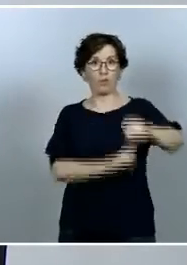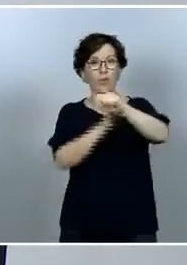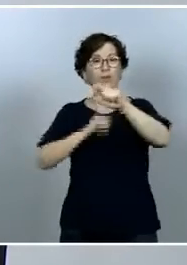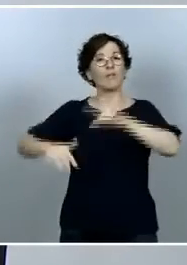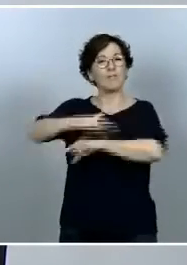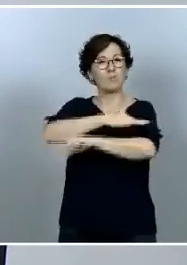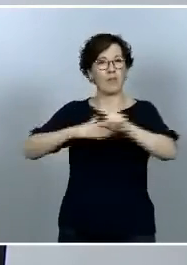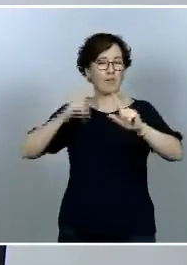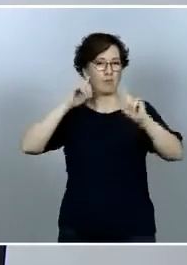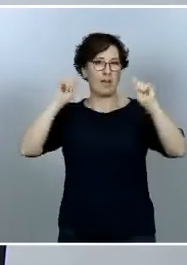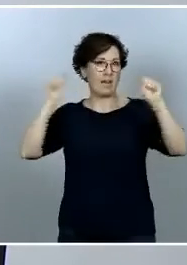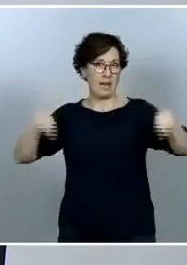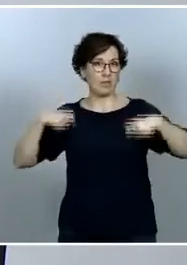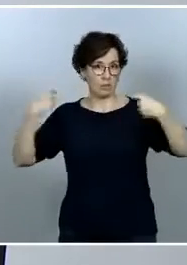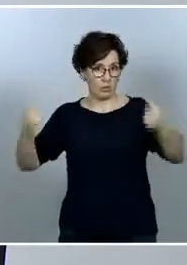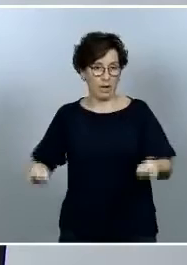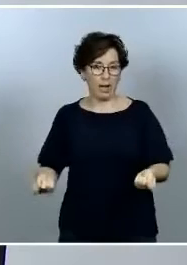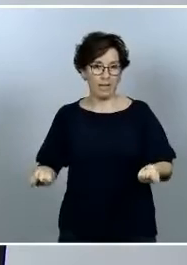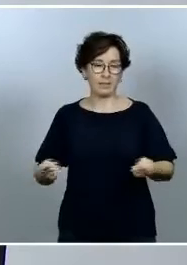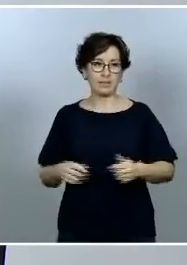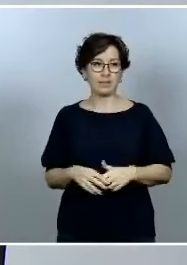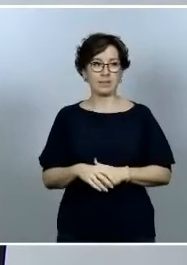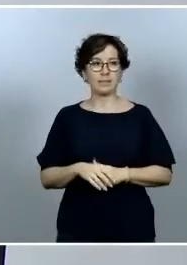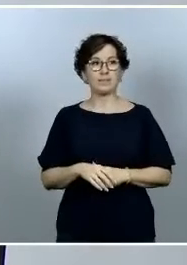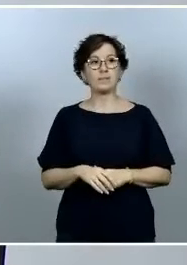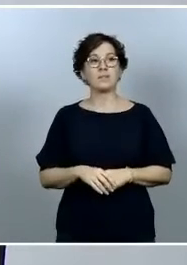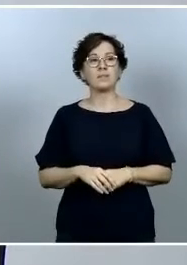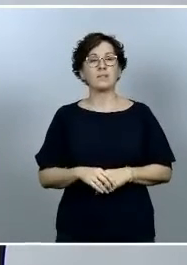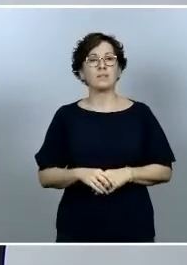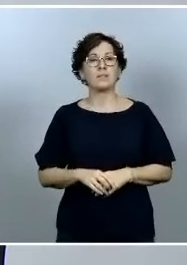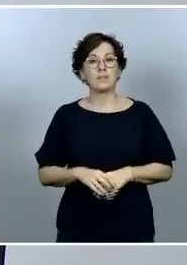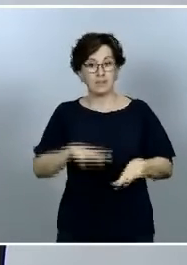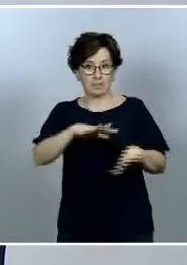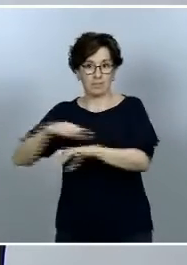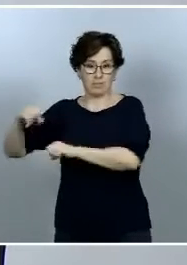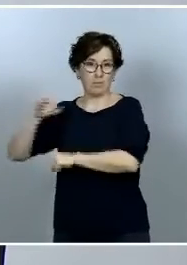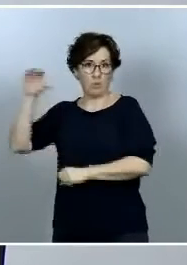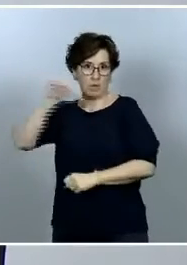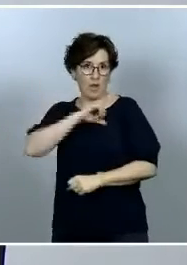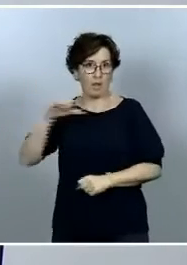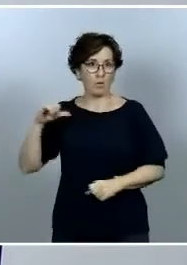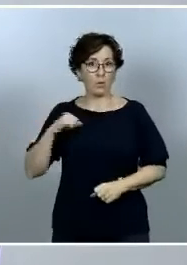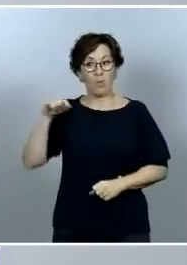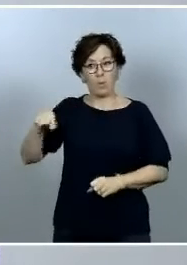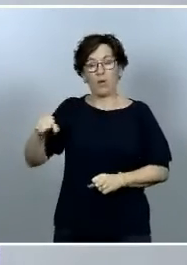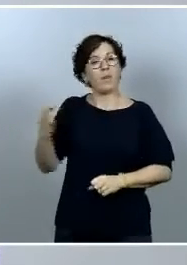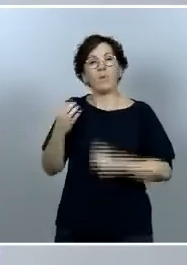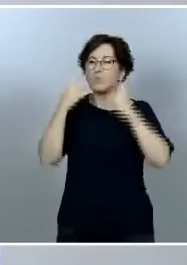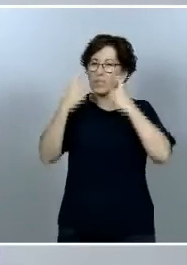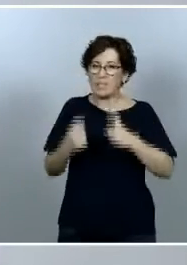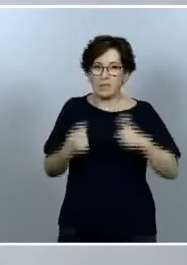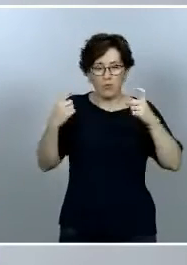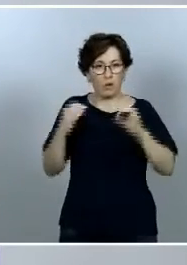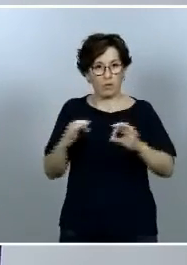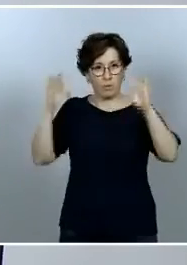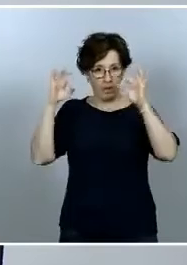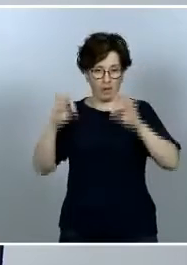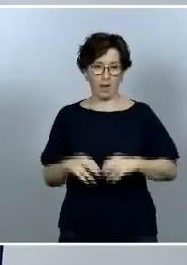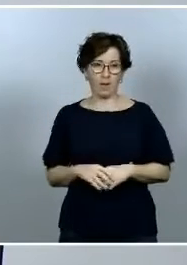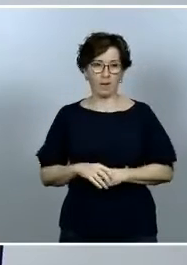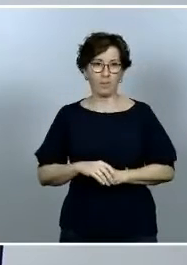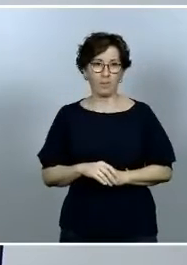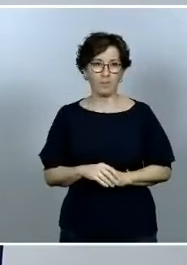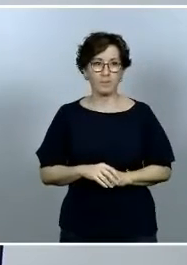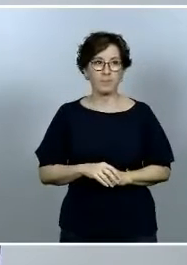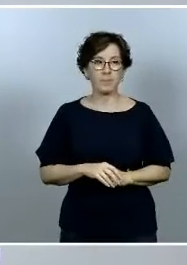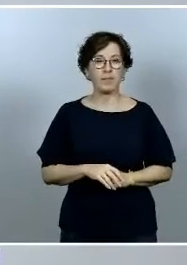parte de la comunidad autónoma pero donde queremos hacer un esfuerzo especial en esta materia y por último junto